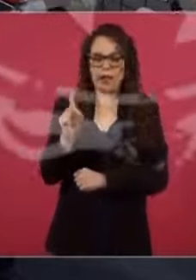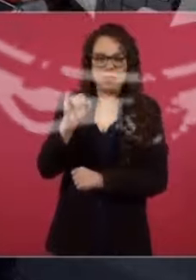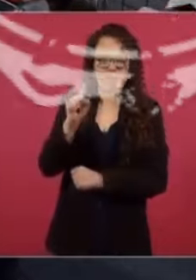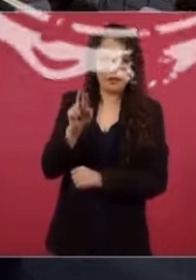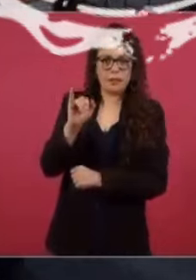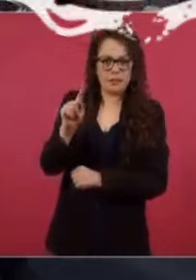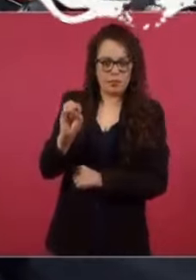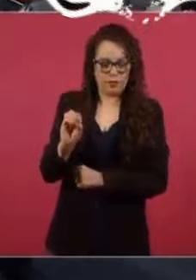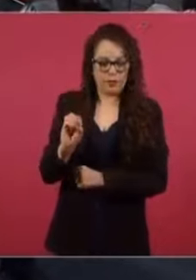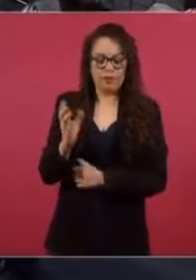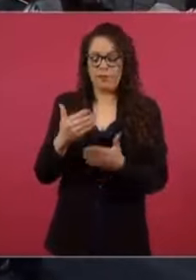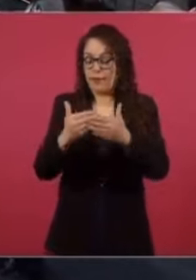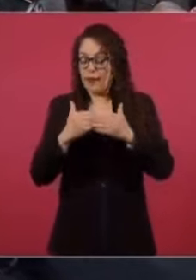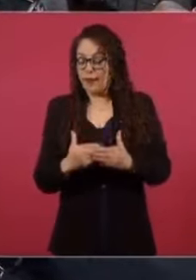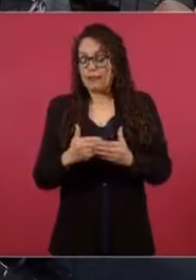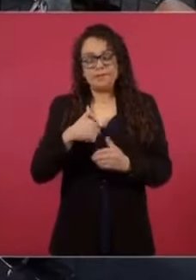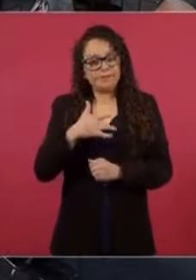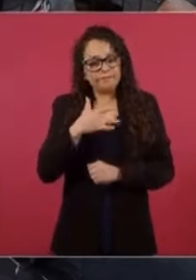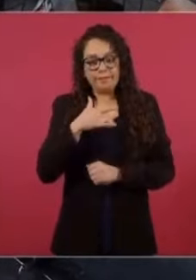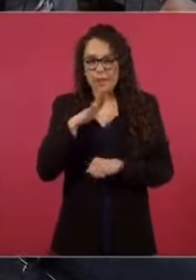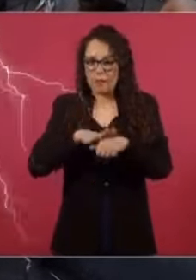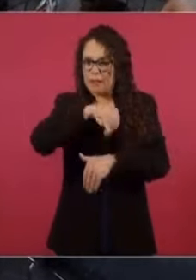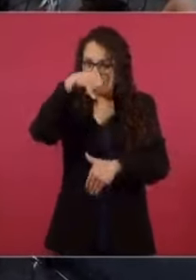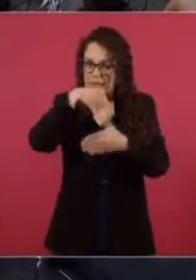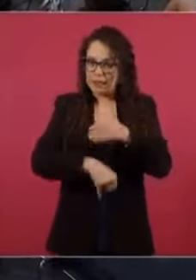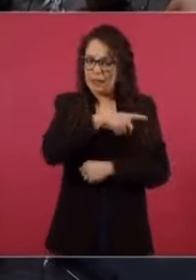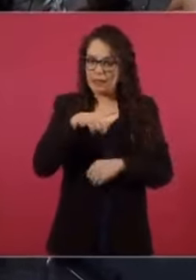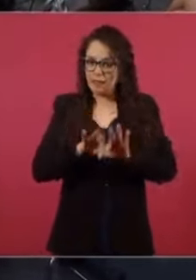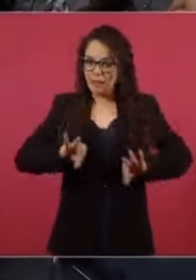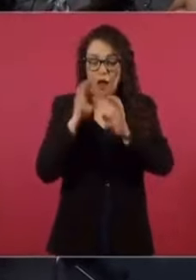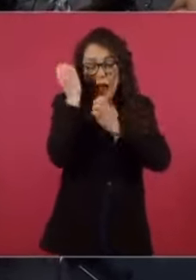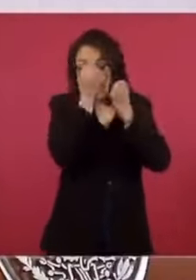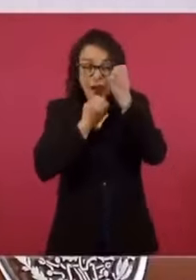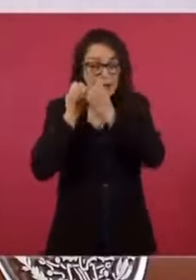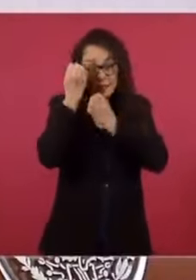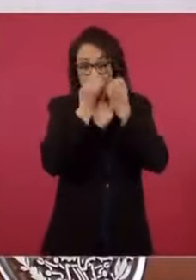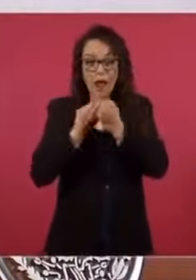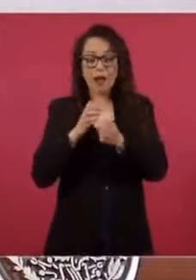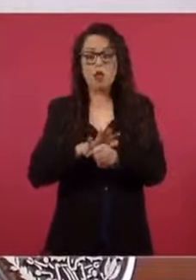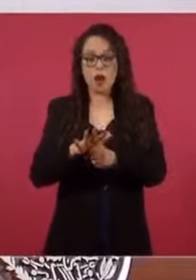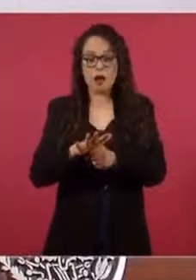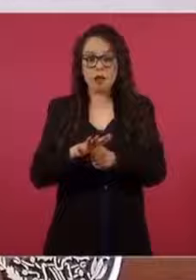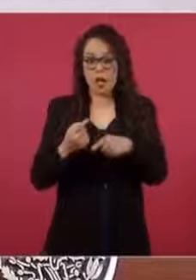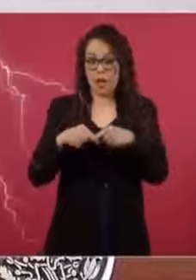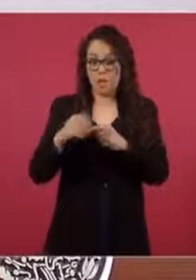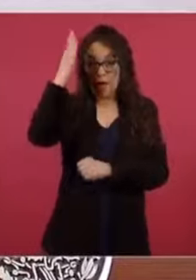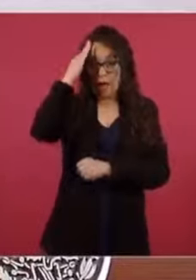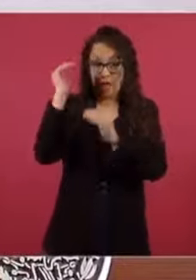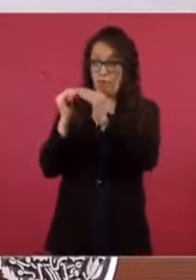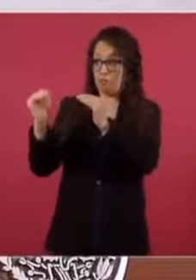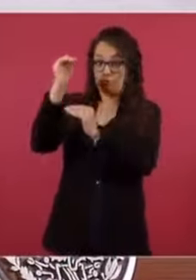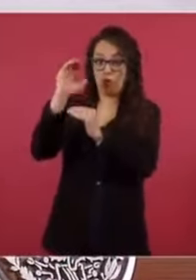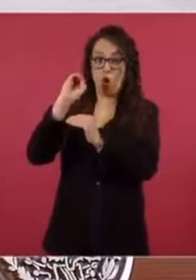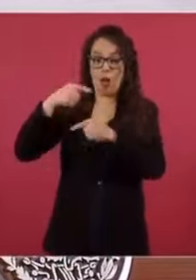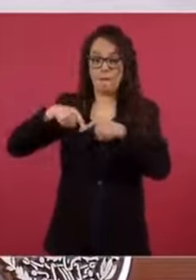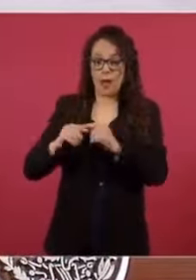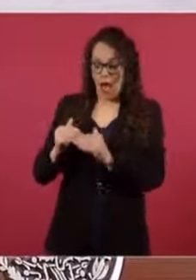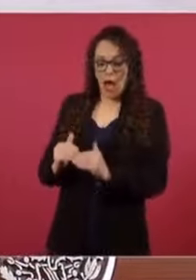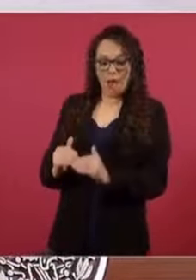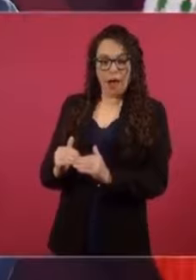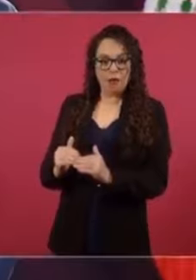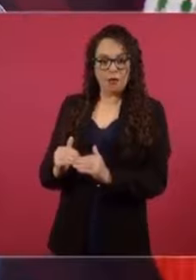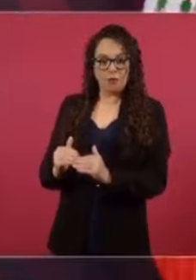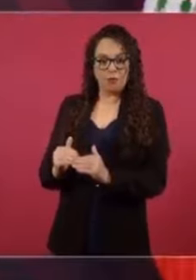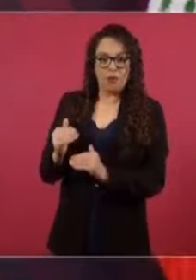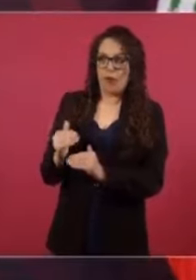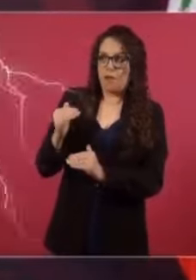Lo otro que creo que es más importante de analizar es si se empieza arriba o abajo. Es decir, es